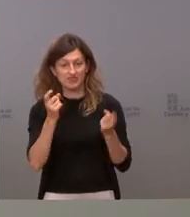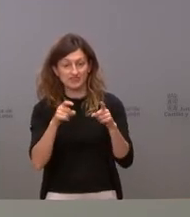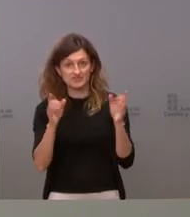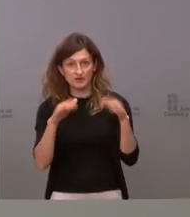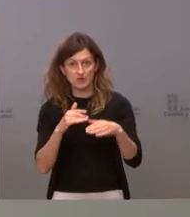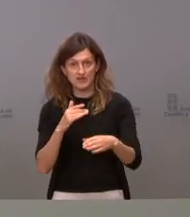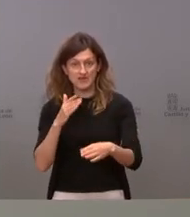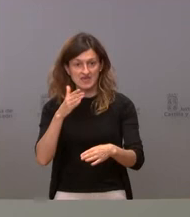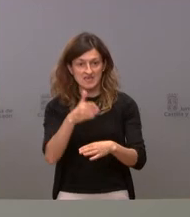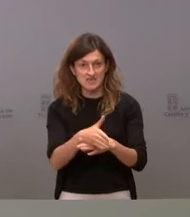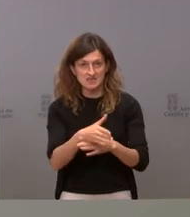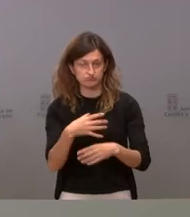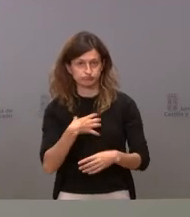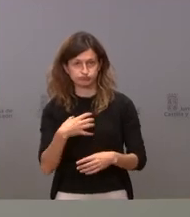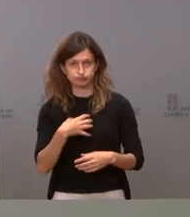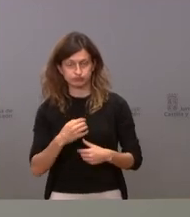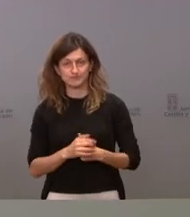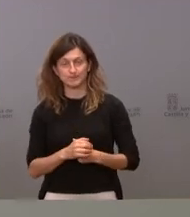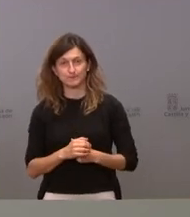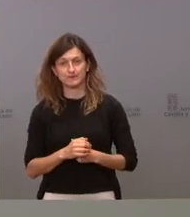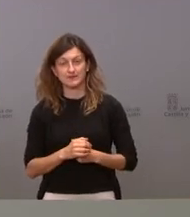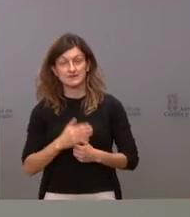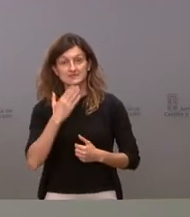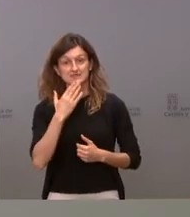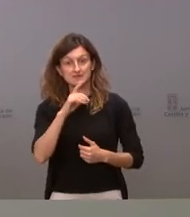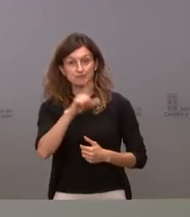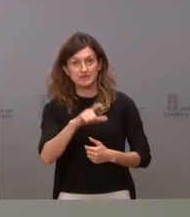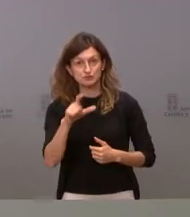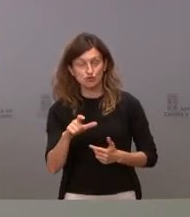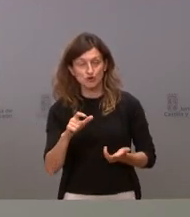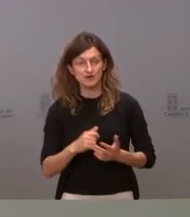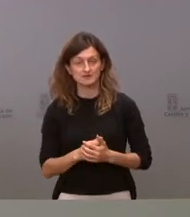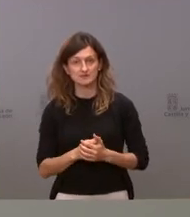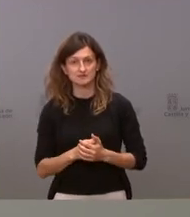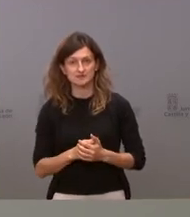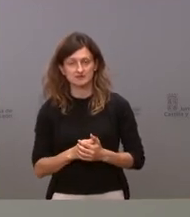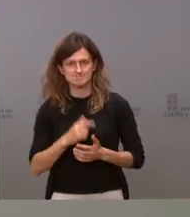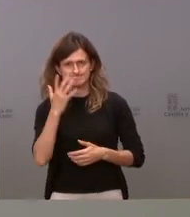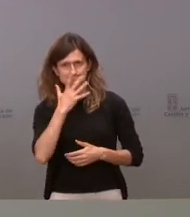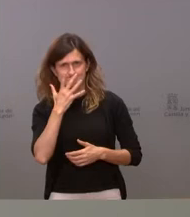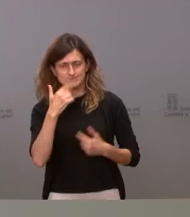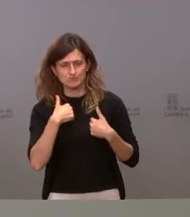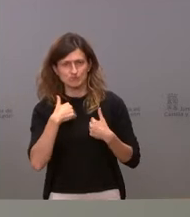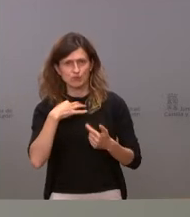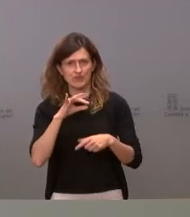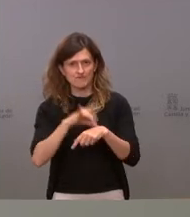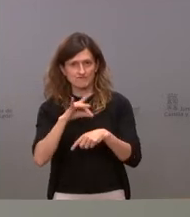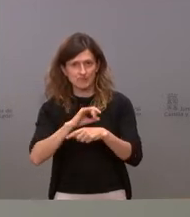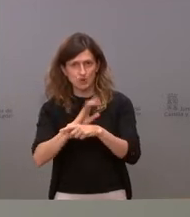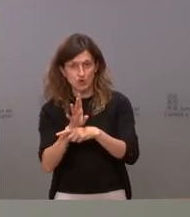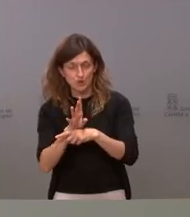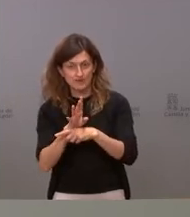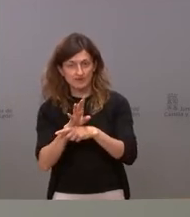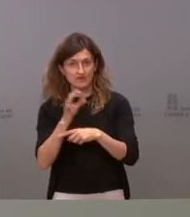previa y que aquellas personas que tengan sospecha de poder estar infectadas por COVID